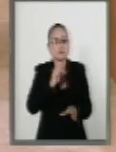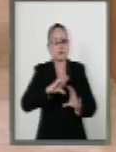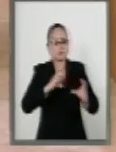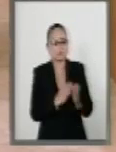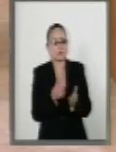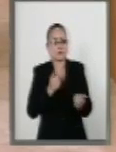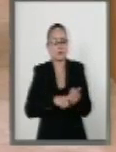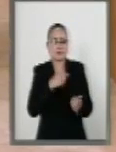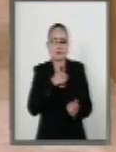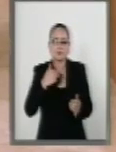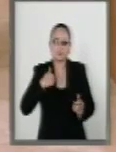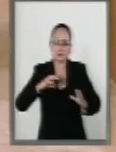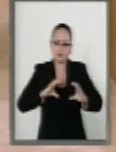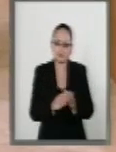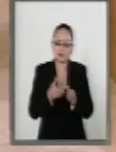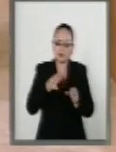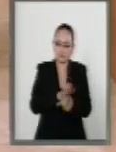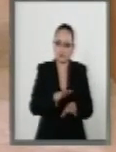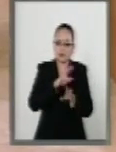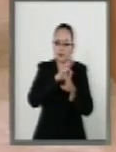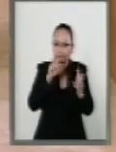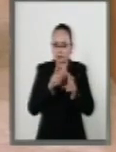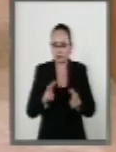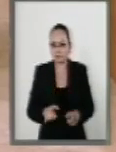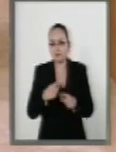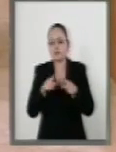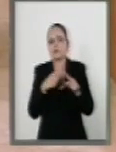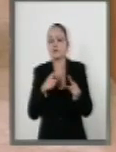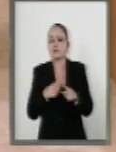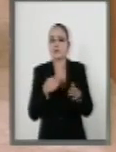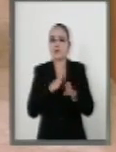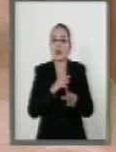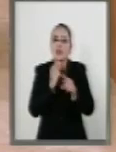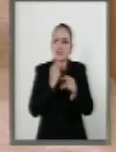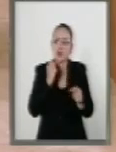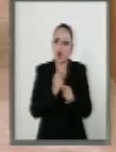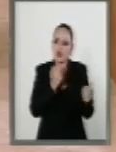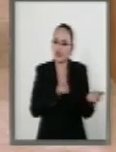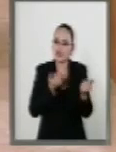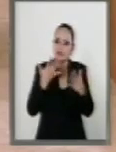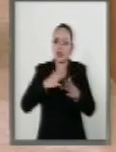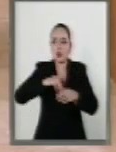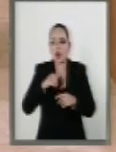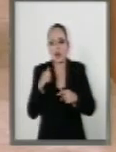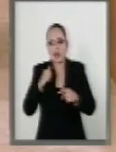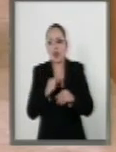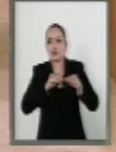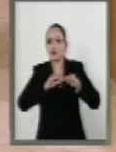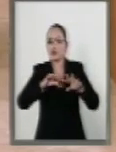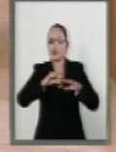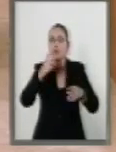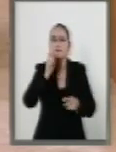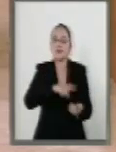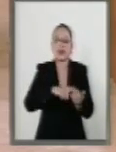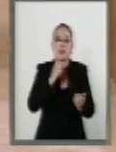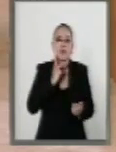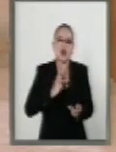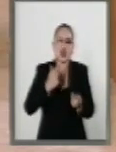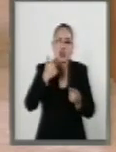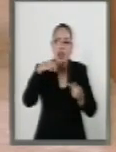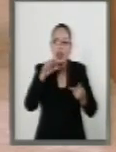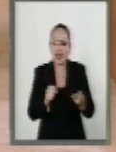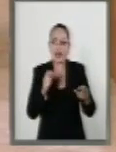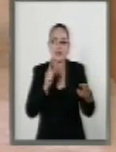en temas tan diversos como el transporte, almacenamiento y distribución del petróleo, gas natural,